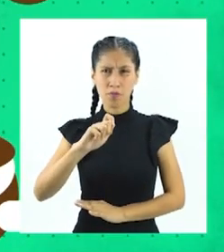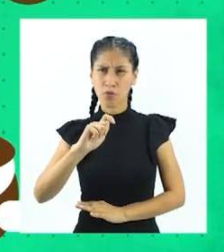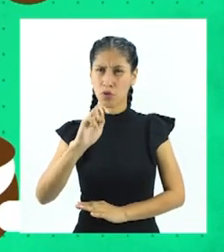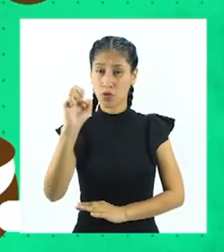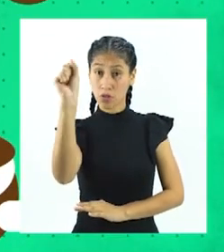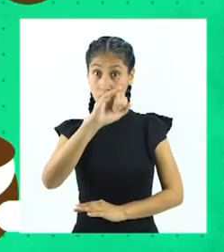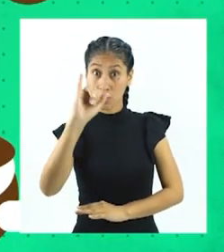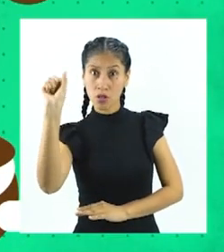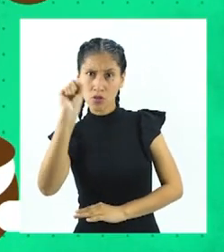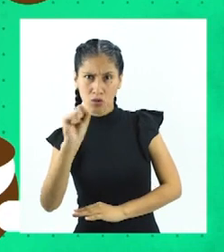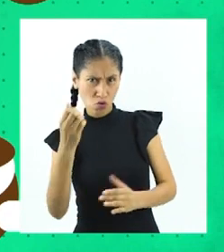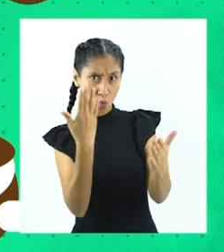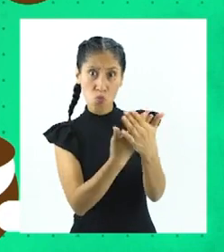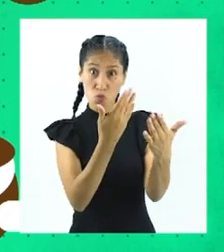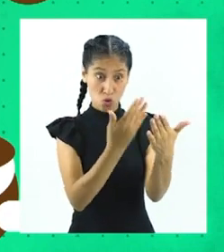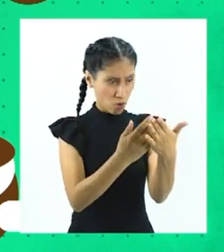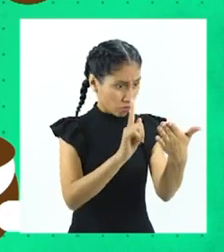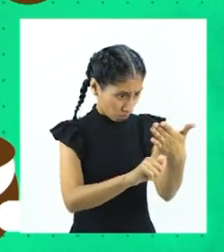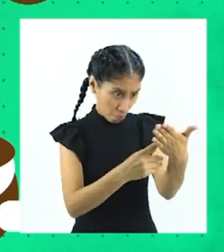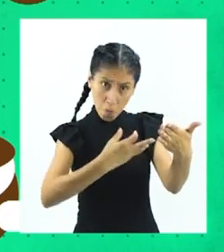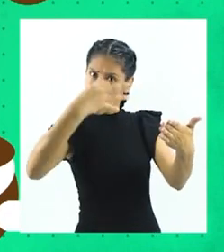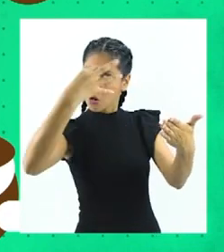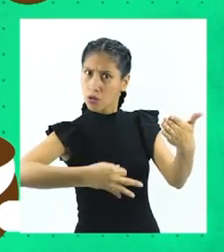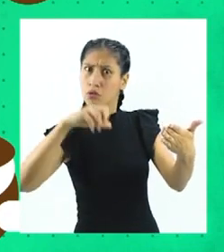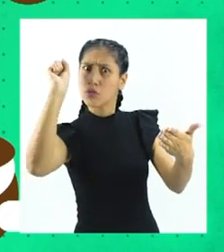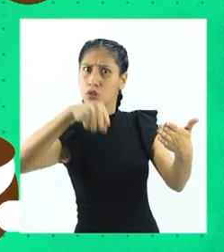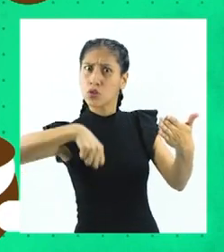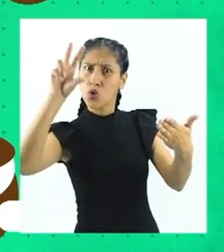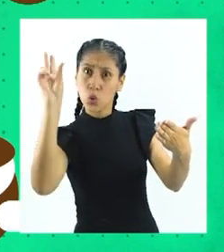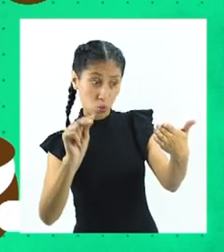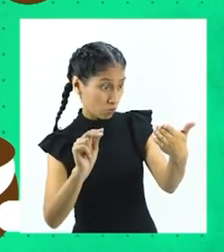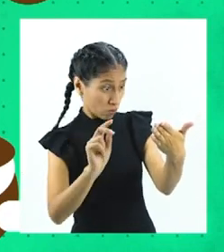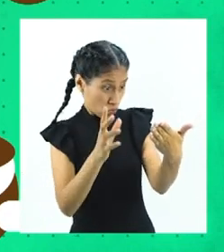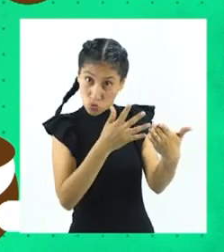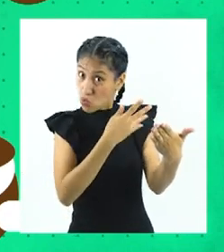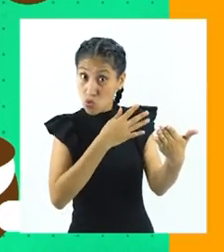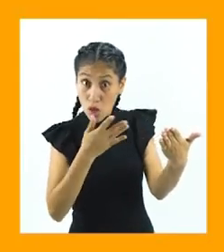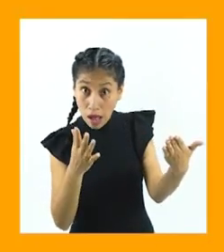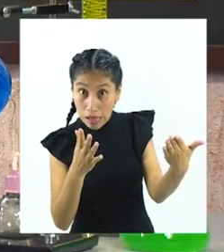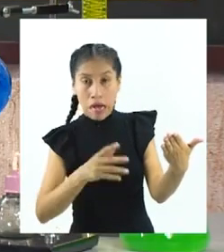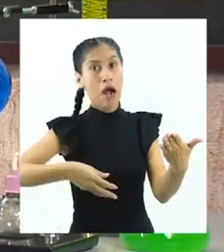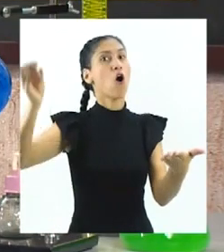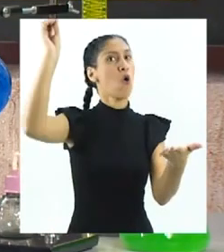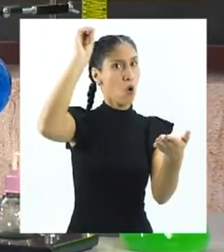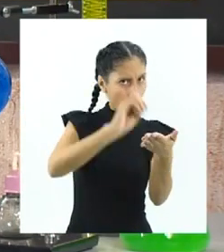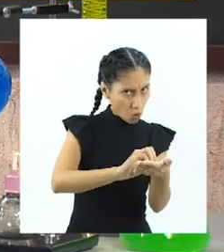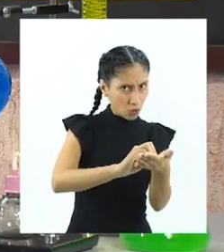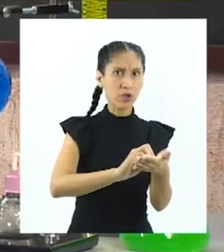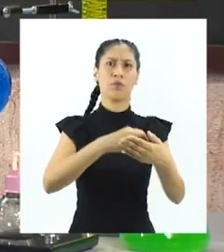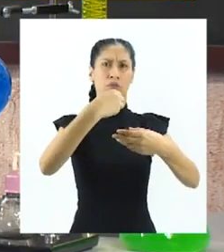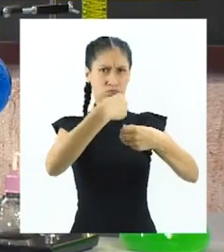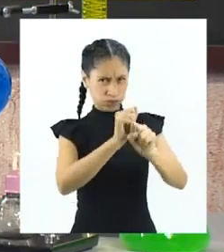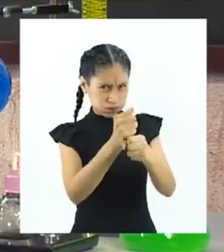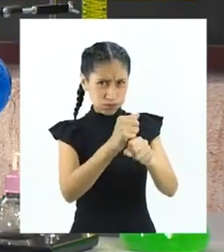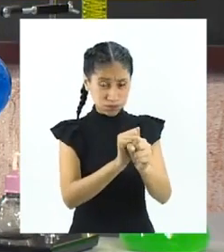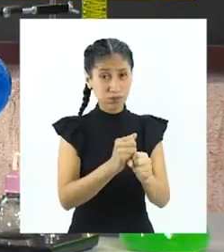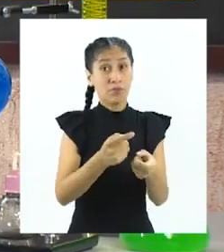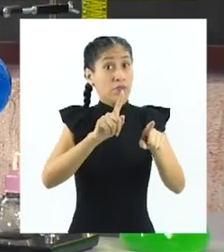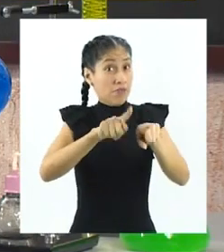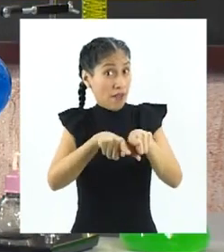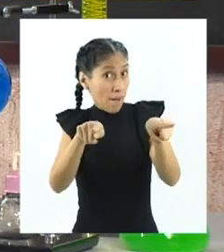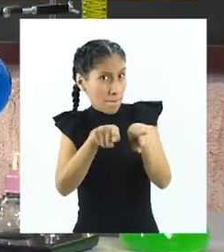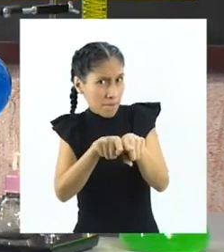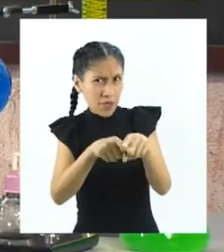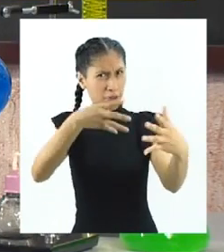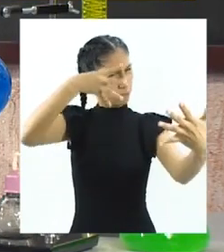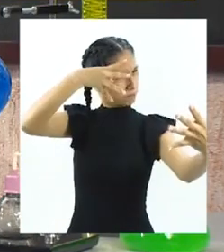resulta no ser cierta al ser comprobada en la realidad, se tiene que formular una nueva hipótesis. Y volver a analizar las